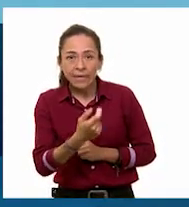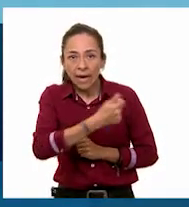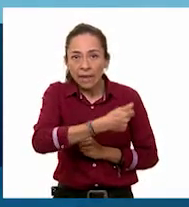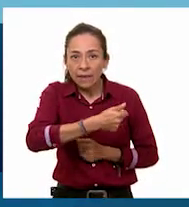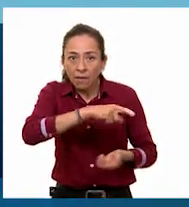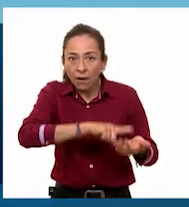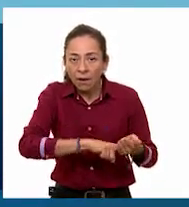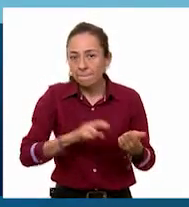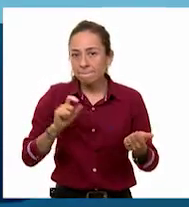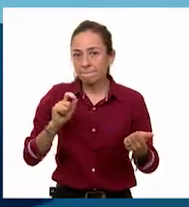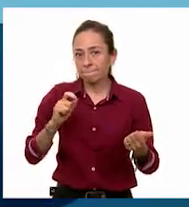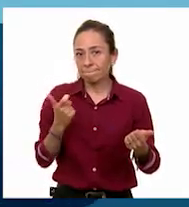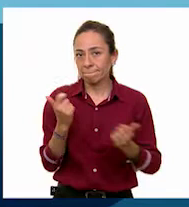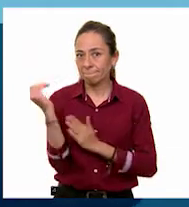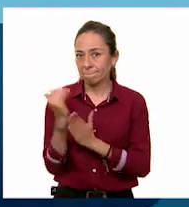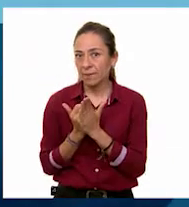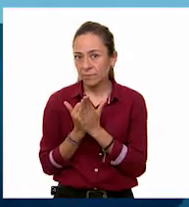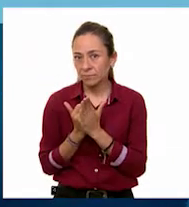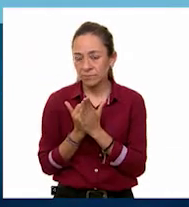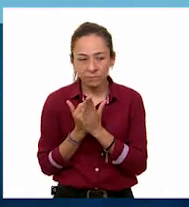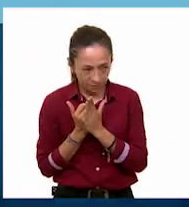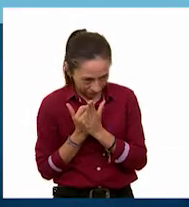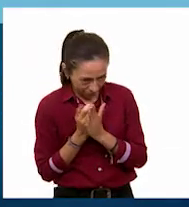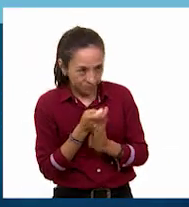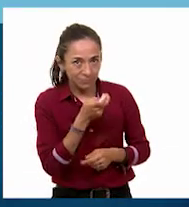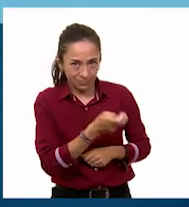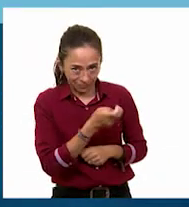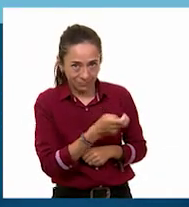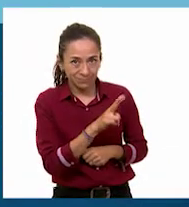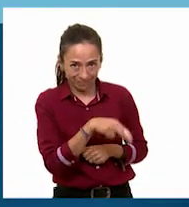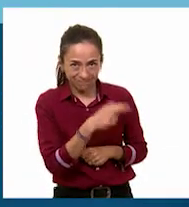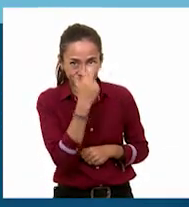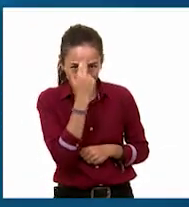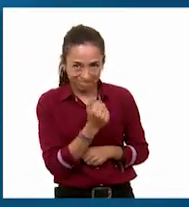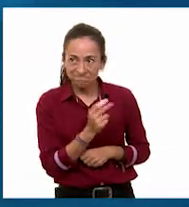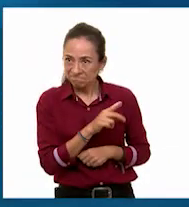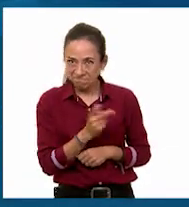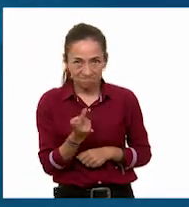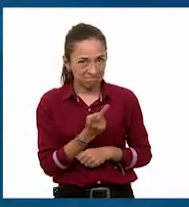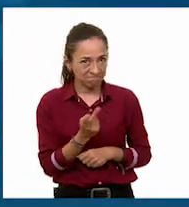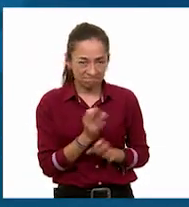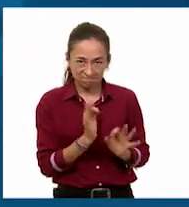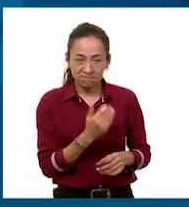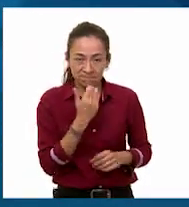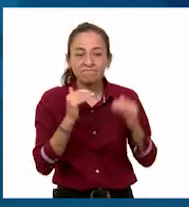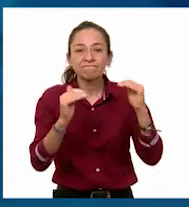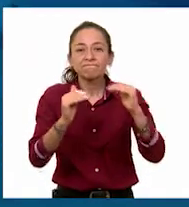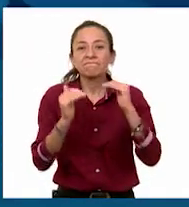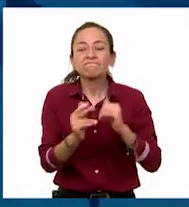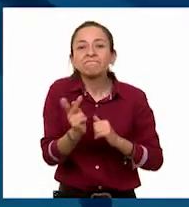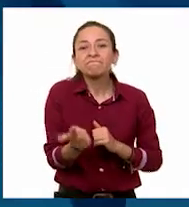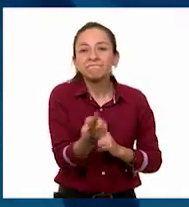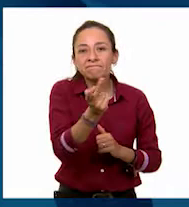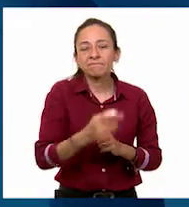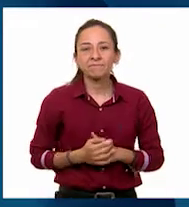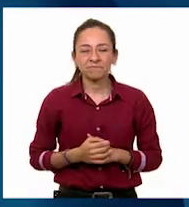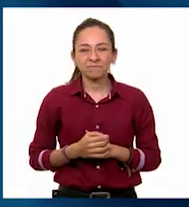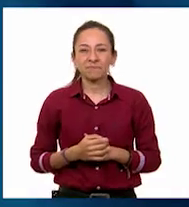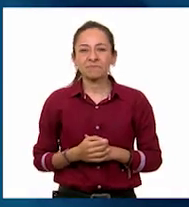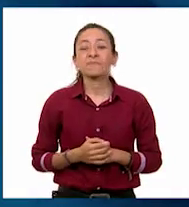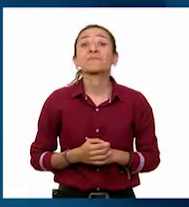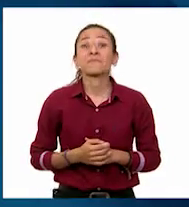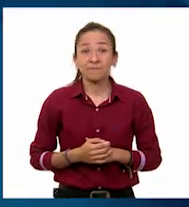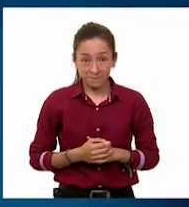Así es, Raulito. Efectivamente, lo hicieron muy bien. La siguiente pregunta es, ¿a cuánto equivale 35